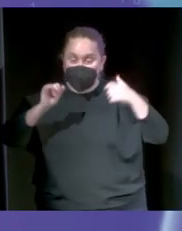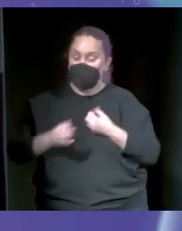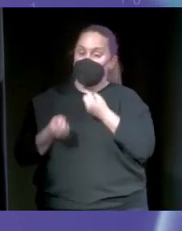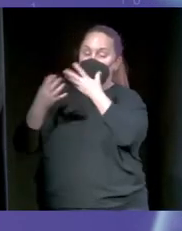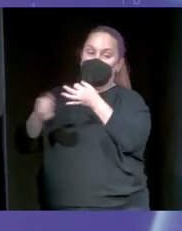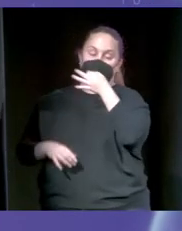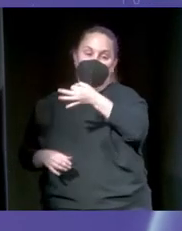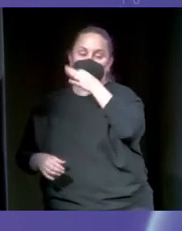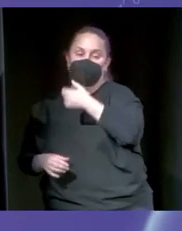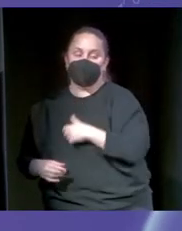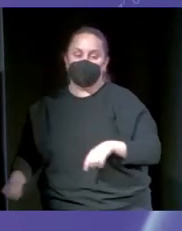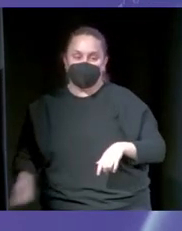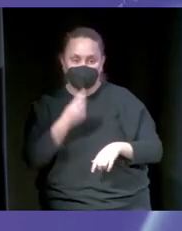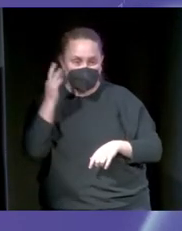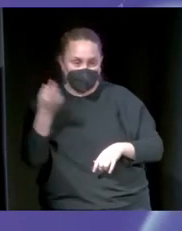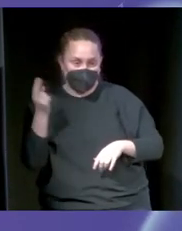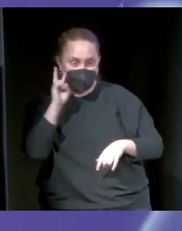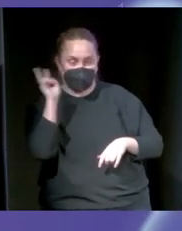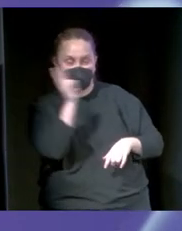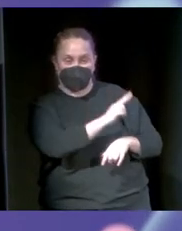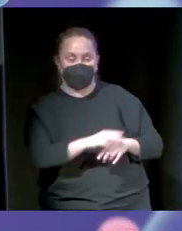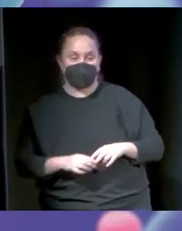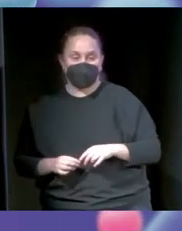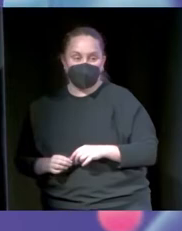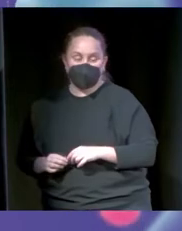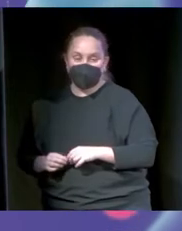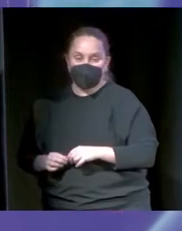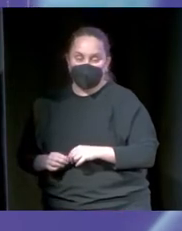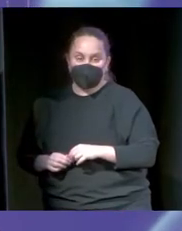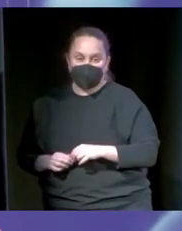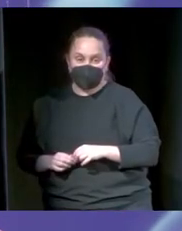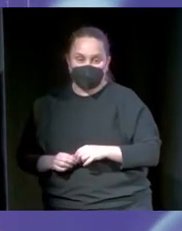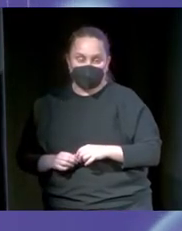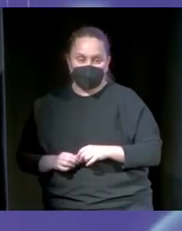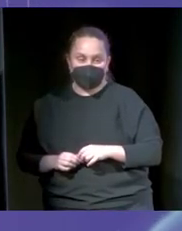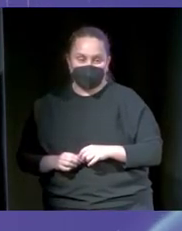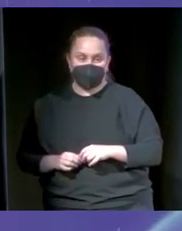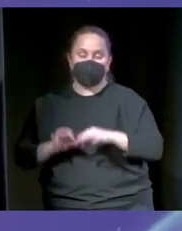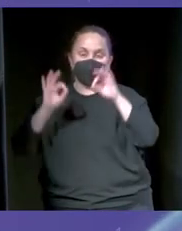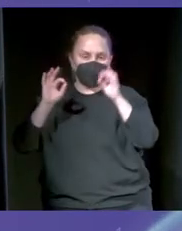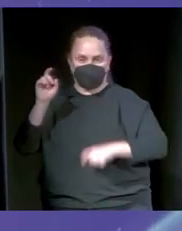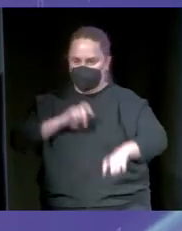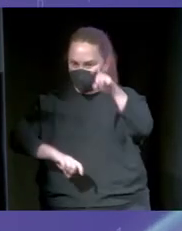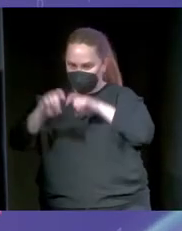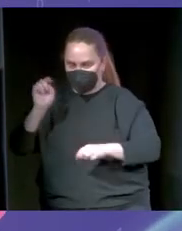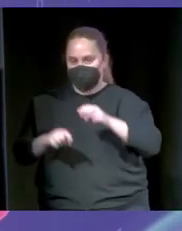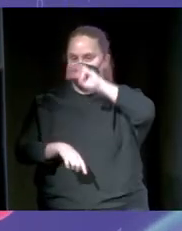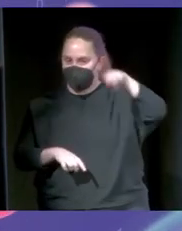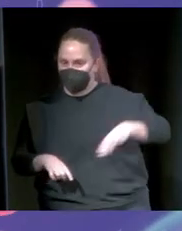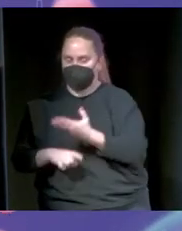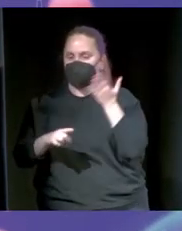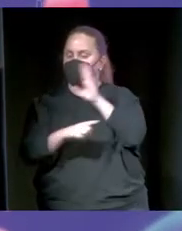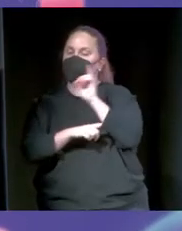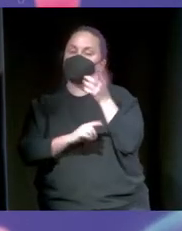Esto se debería ver. Vale, entonces me vuelvo a la presentación y solo os explico lo que